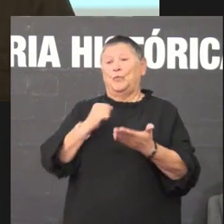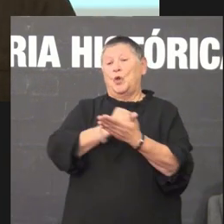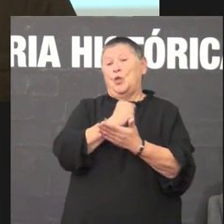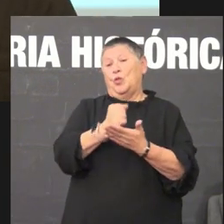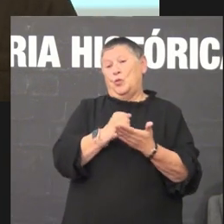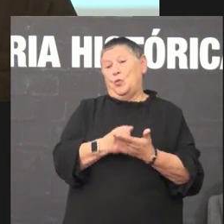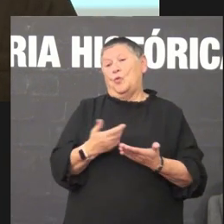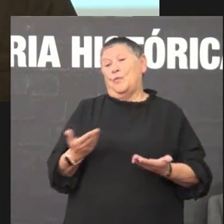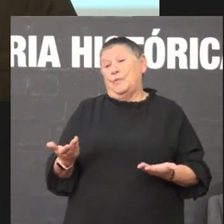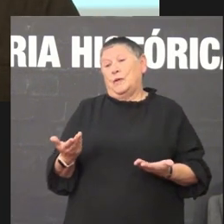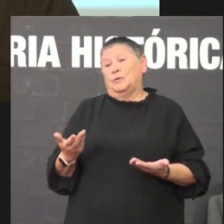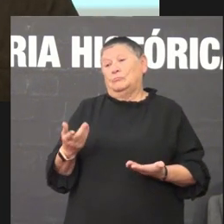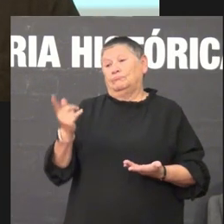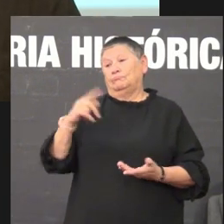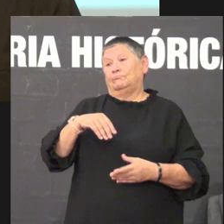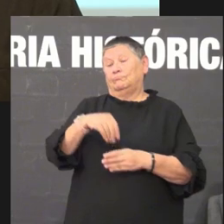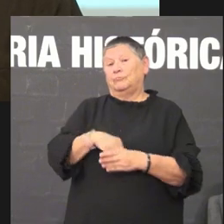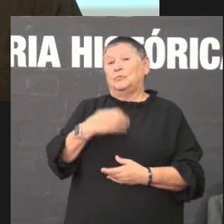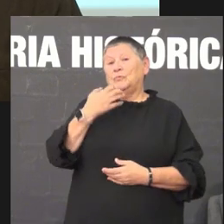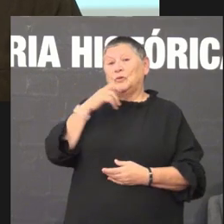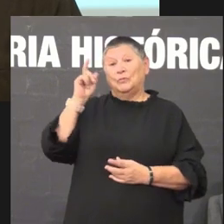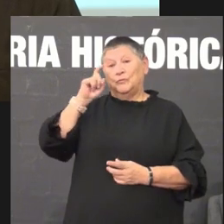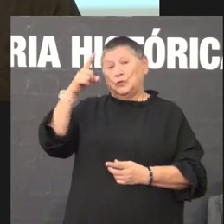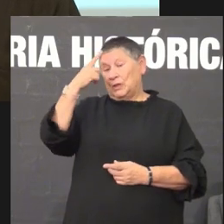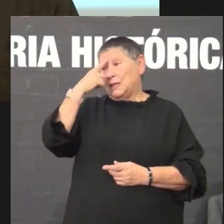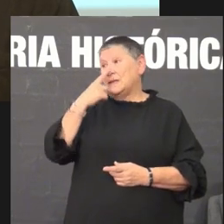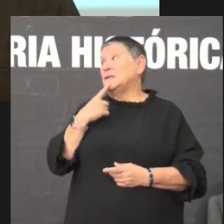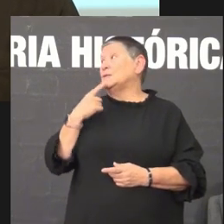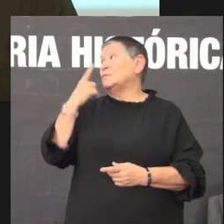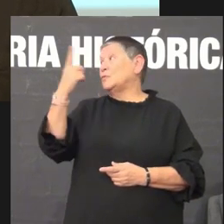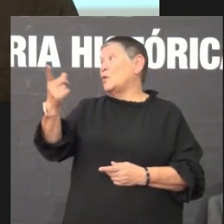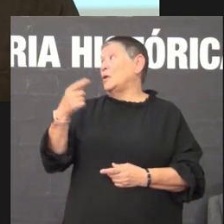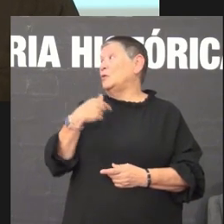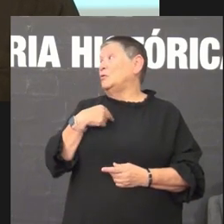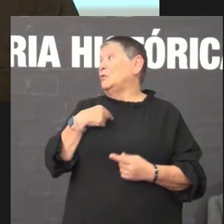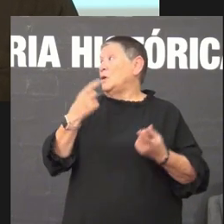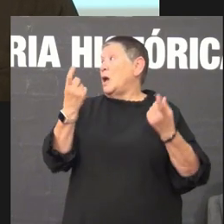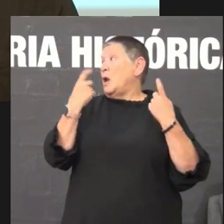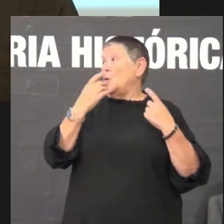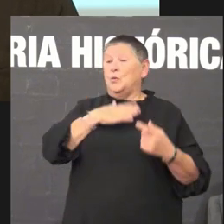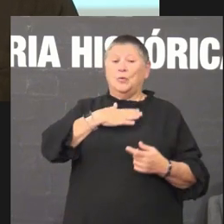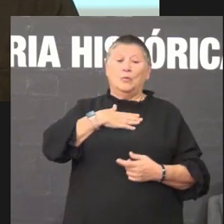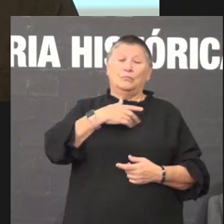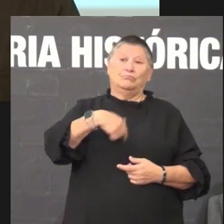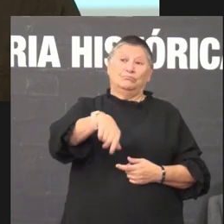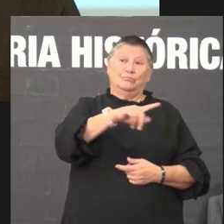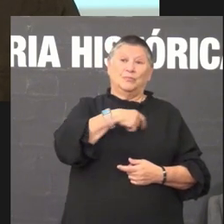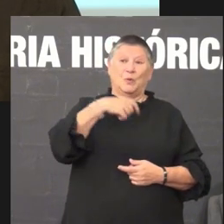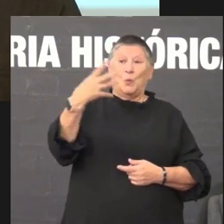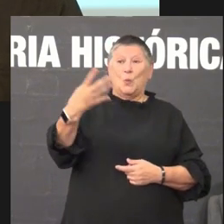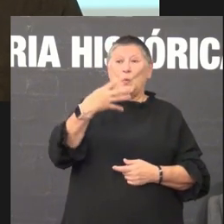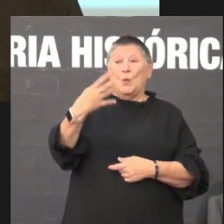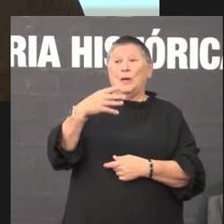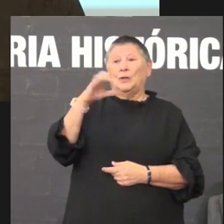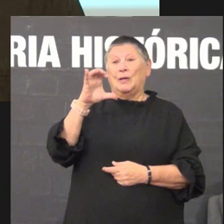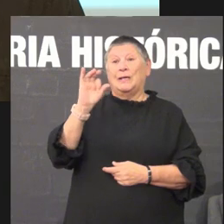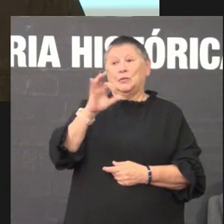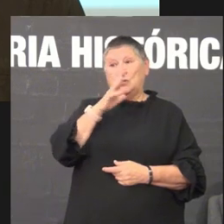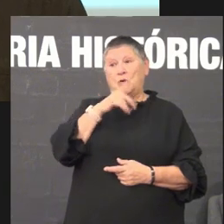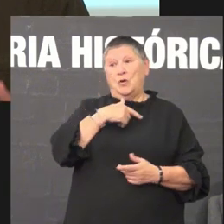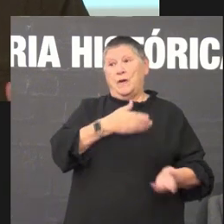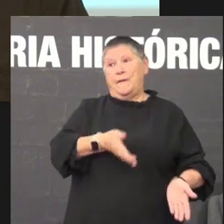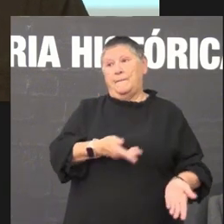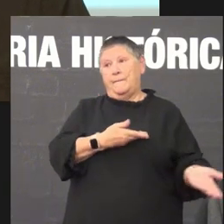profesor en Lisboa vou levar o meu alumnado de cuarto da ESO ao Museu do Aljuve